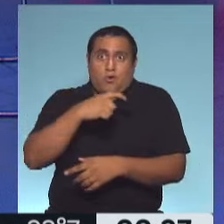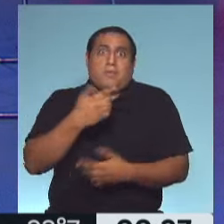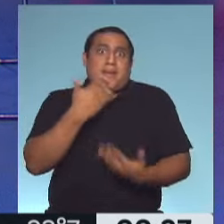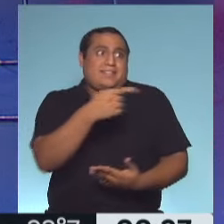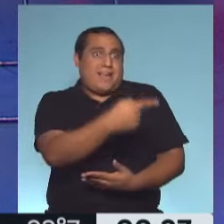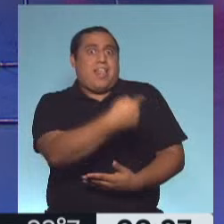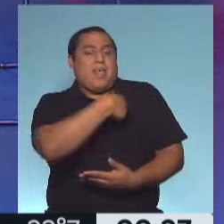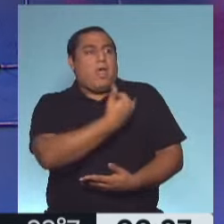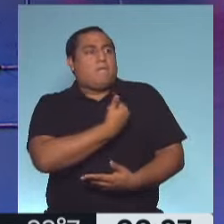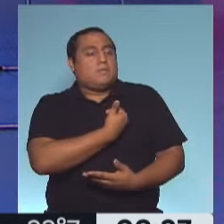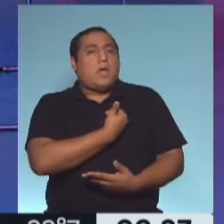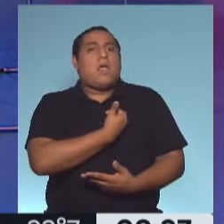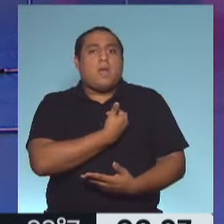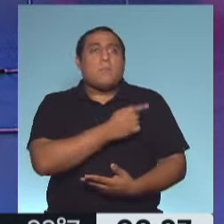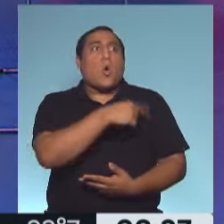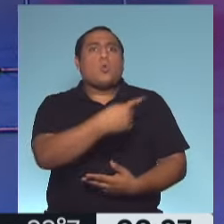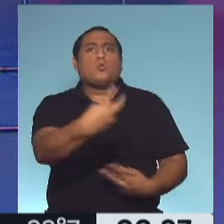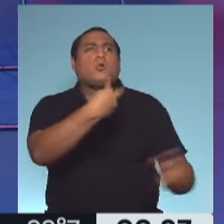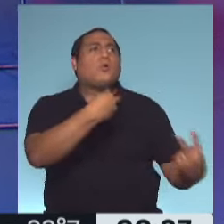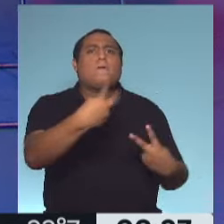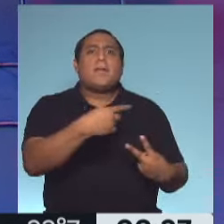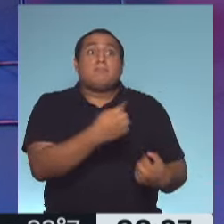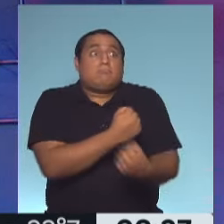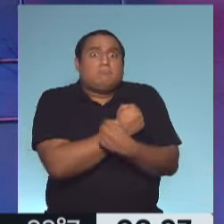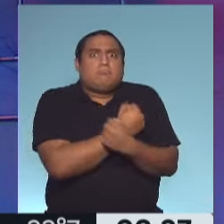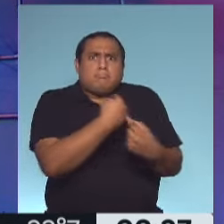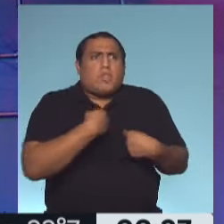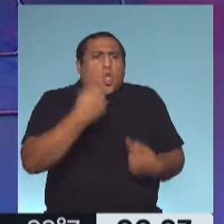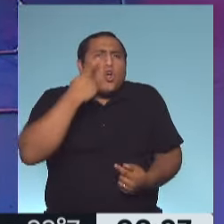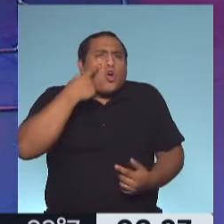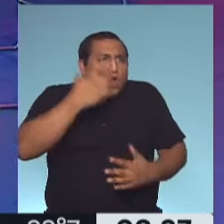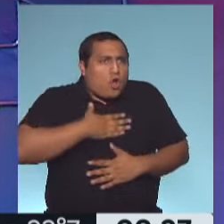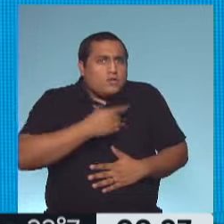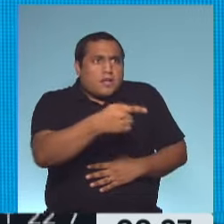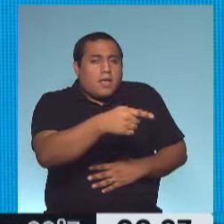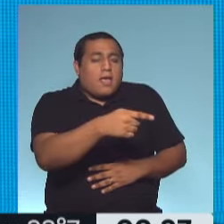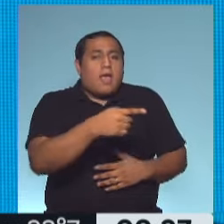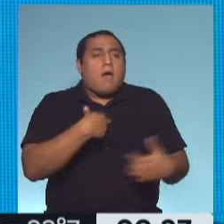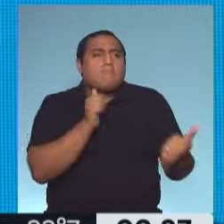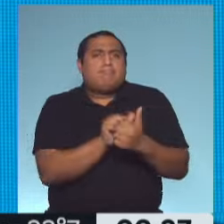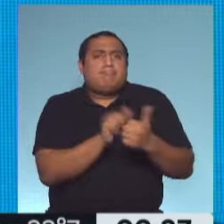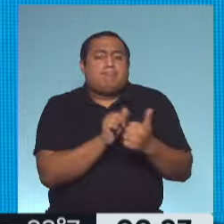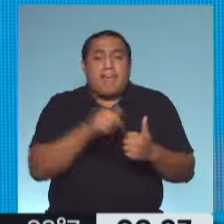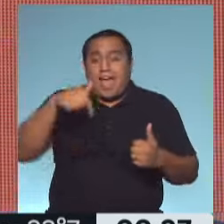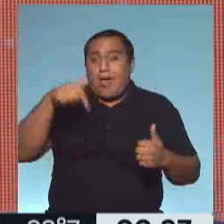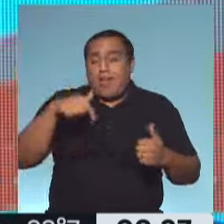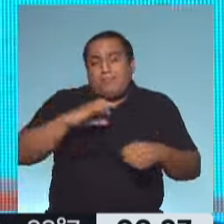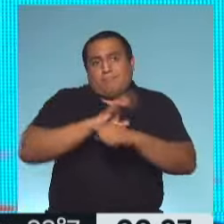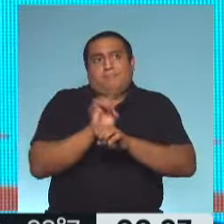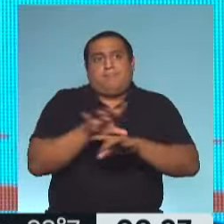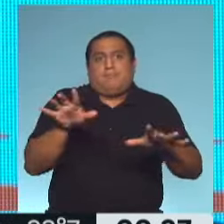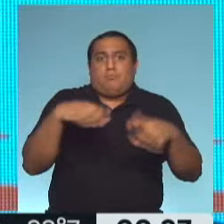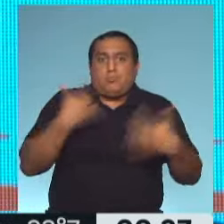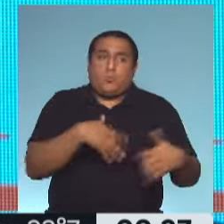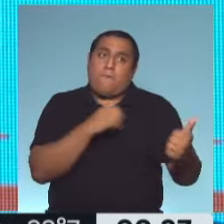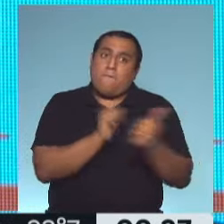que es muy importante esto. La mirada del otro, del que te quiere, del que te conoce, del que convive en una convivencia pandémica, que ya sería casi un caso